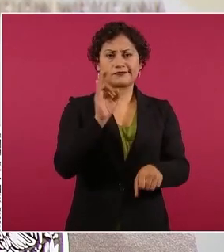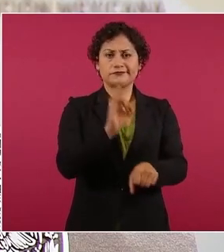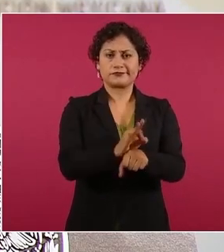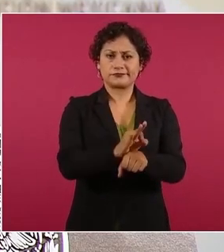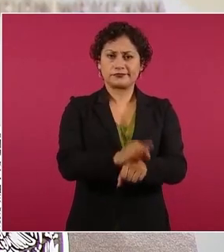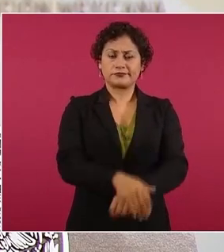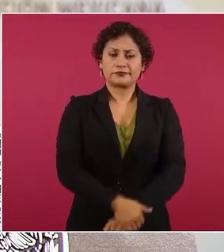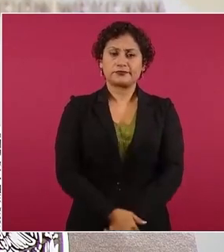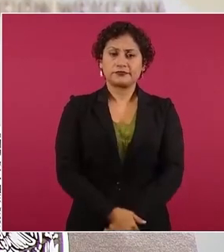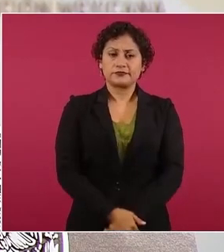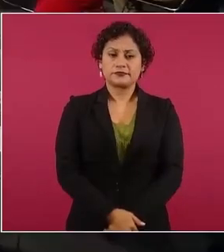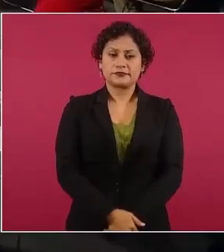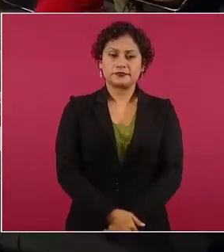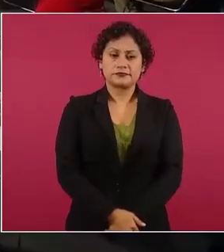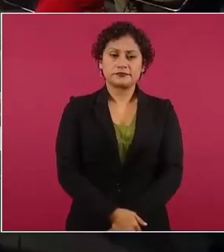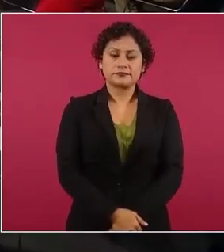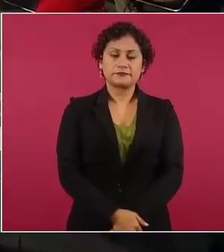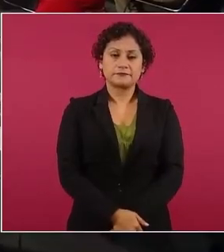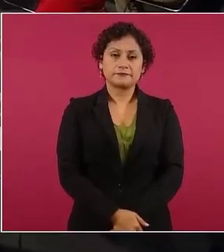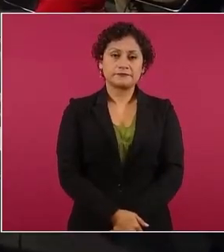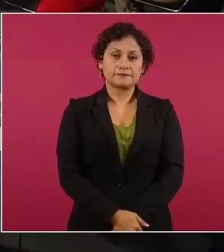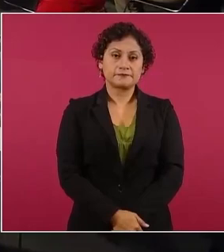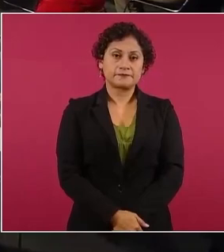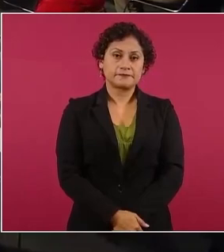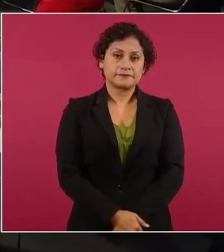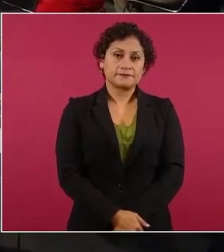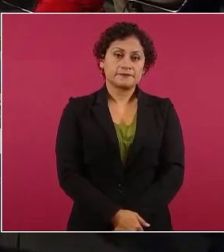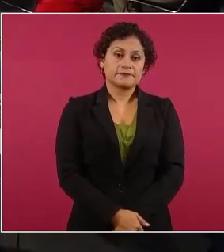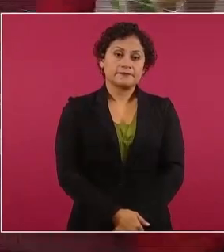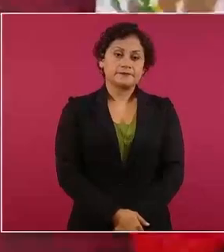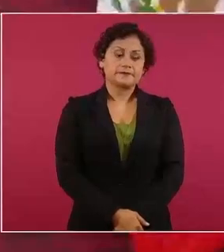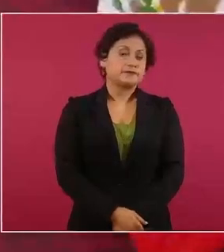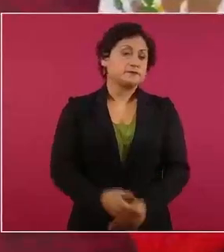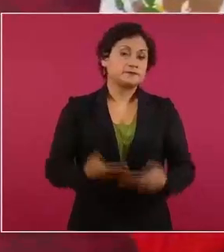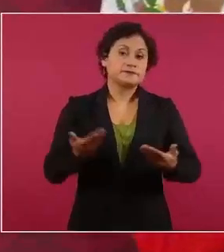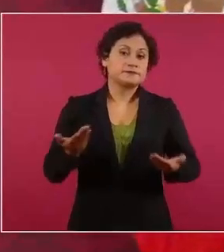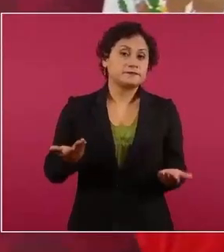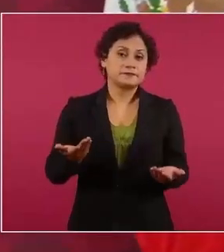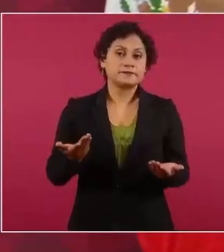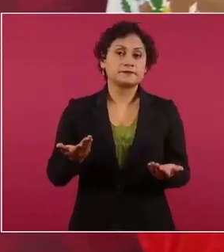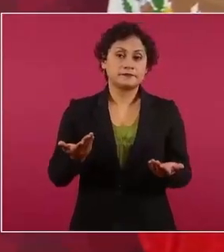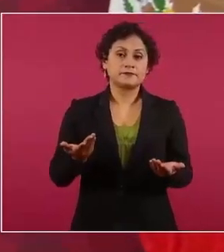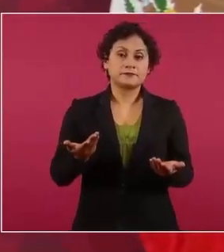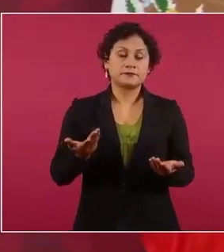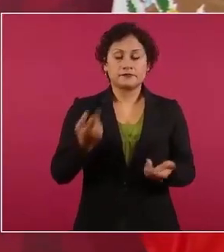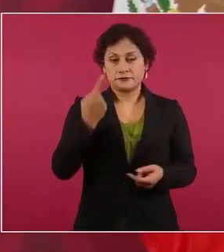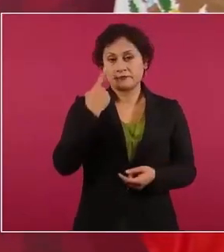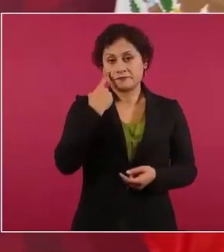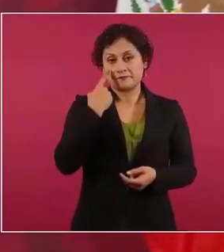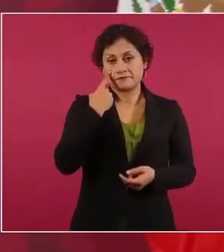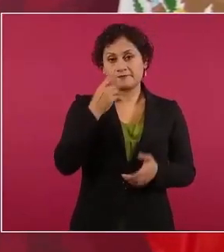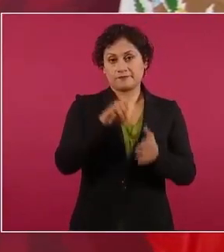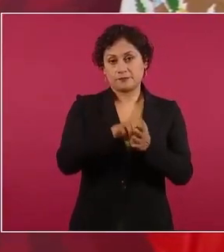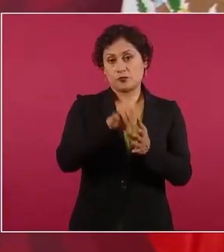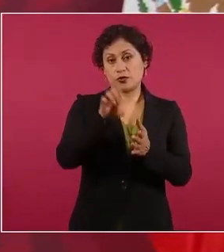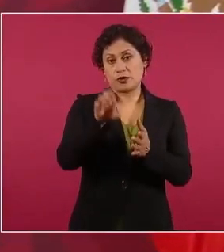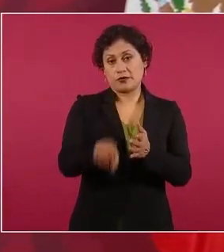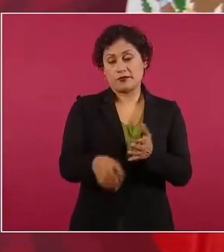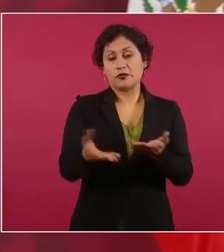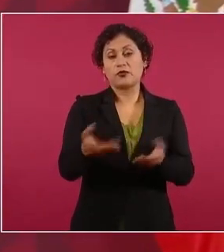aún cuando nosotros estamos sosteniendo